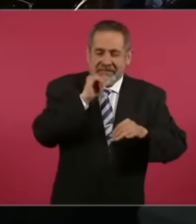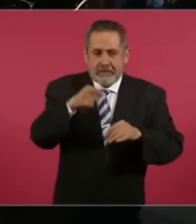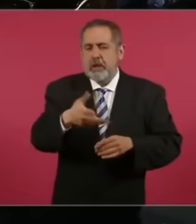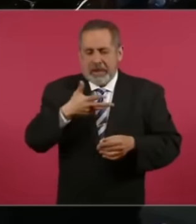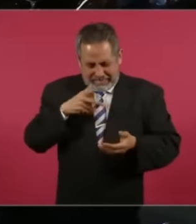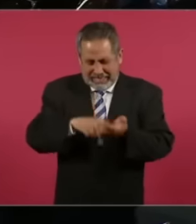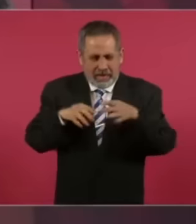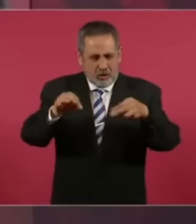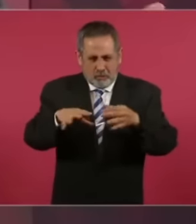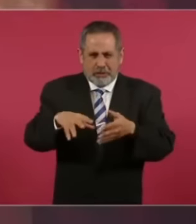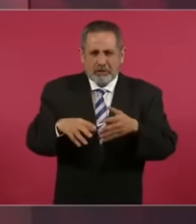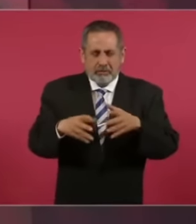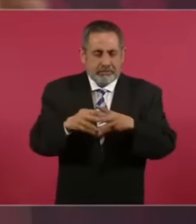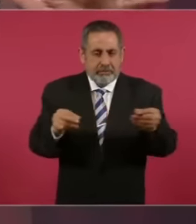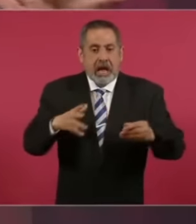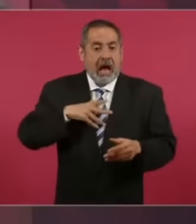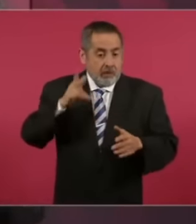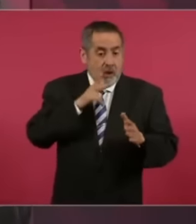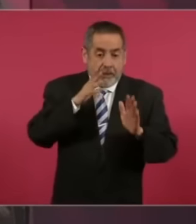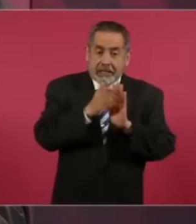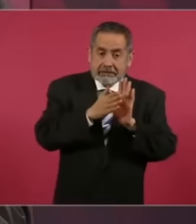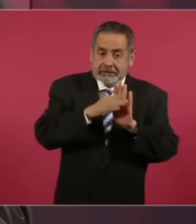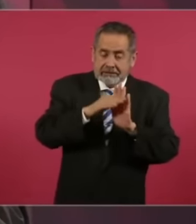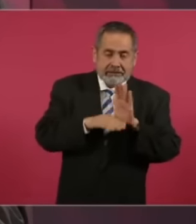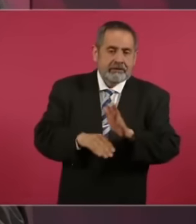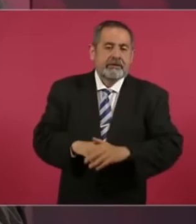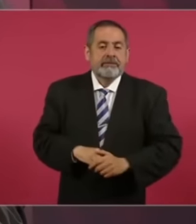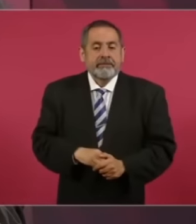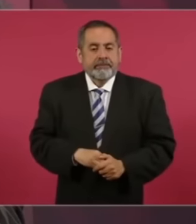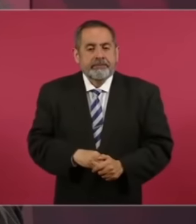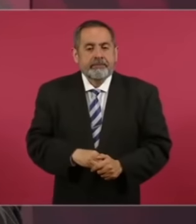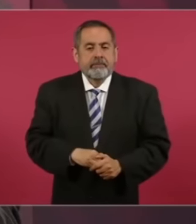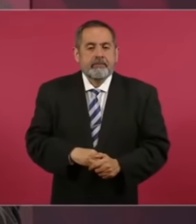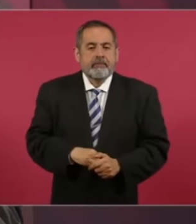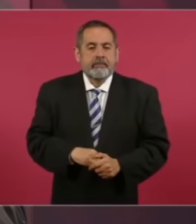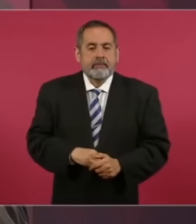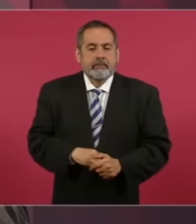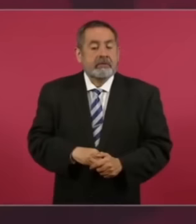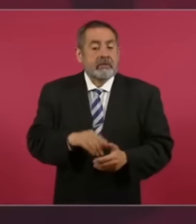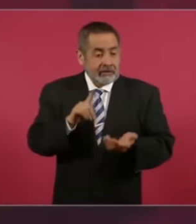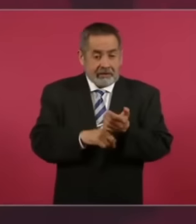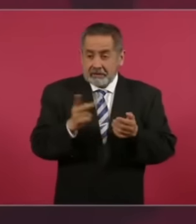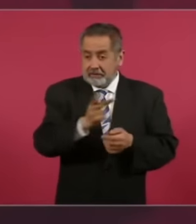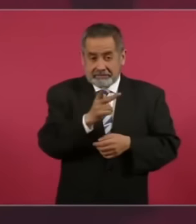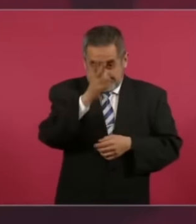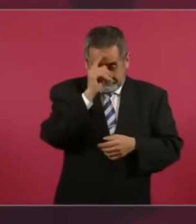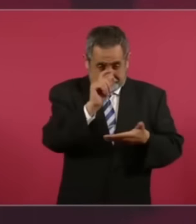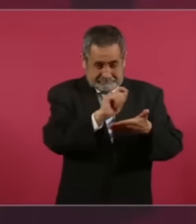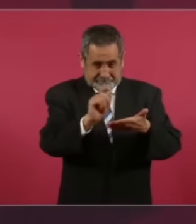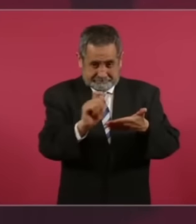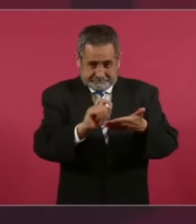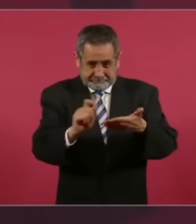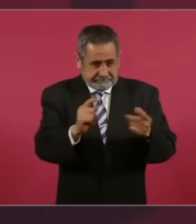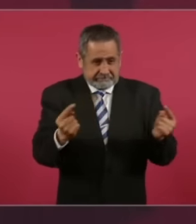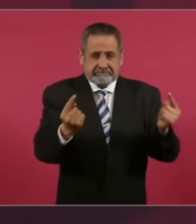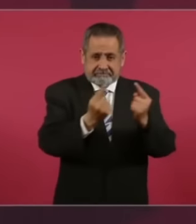a este canal, que activen la campanita de notificaciones y que nos regalen un like para que le lleguemos a más personas con este video